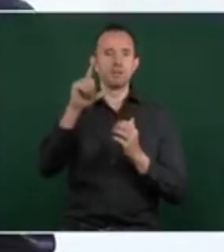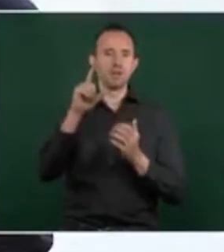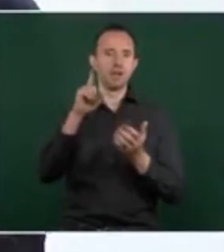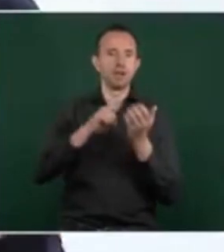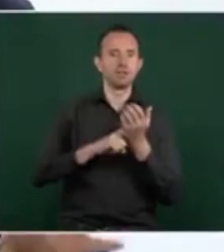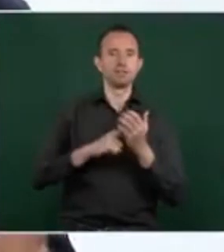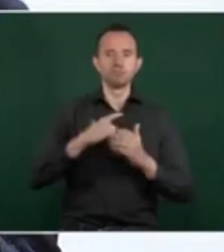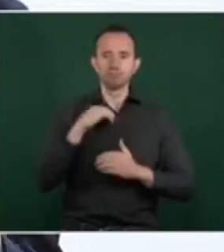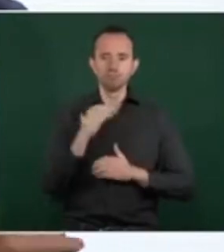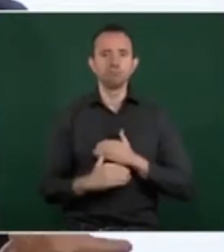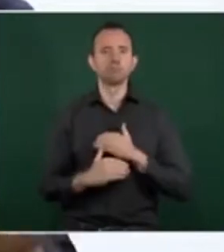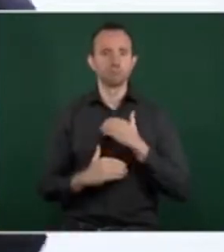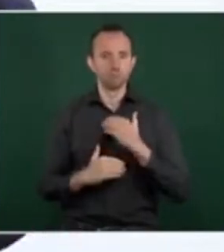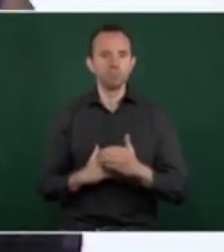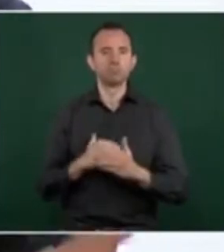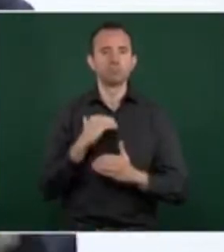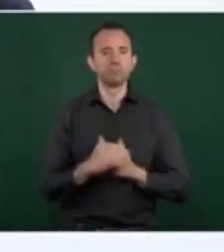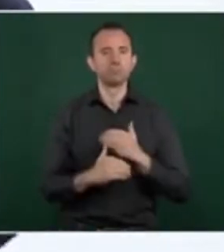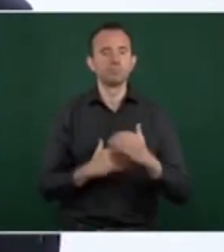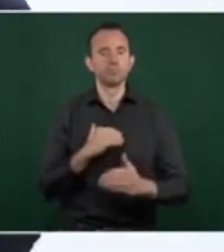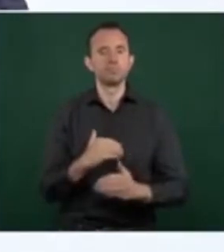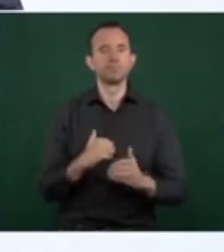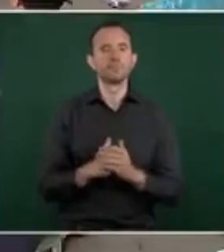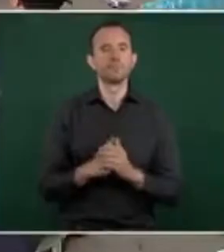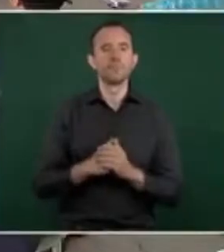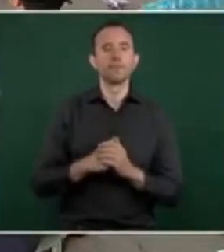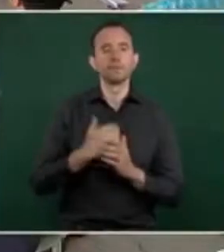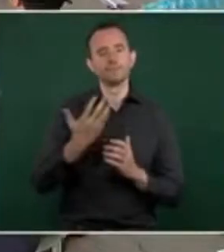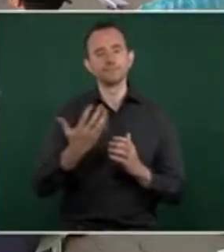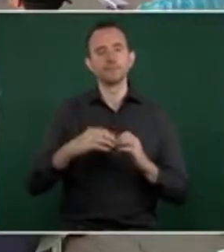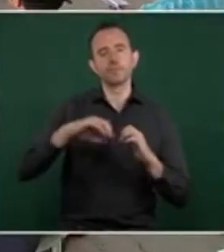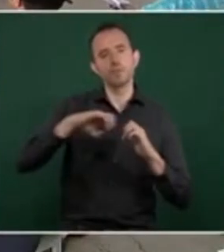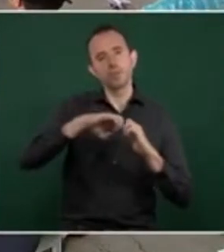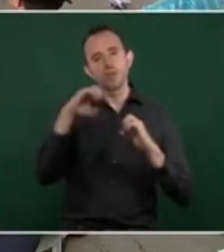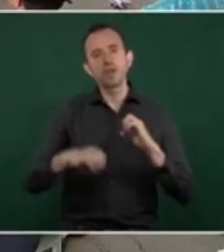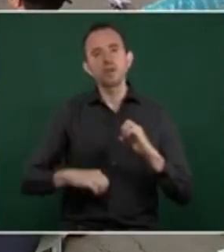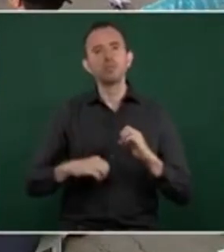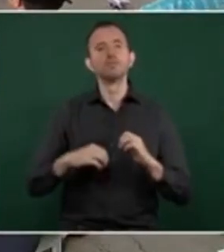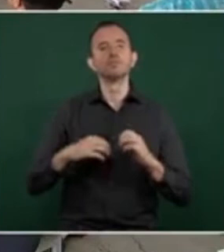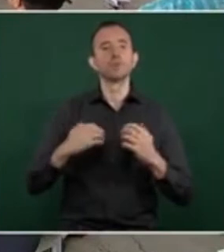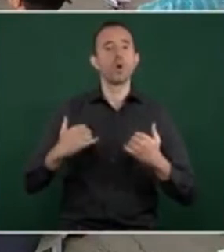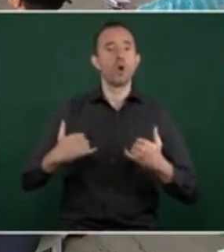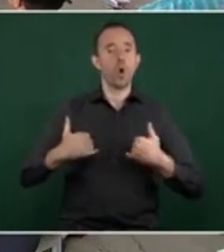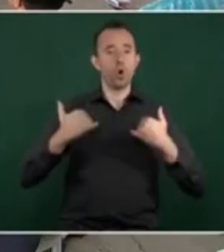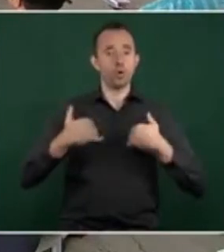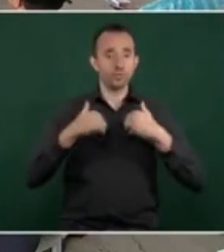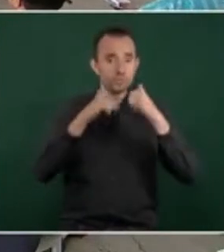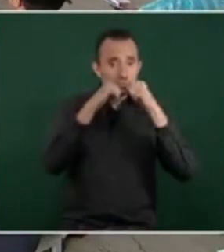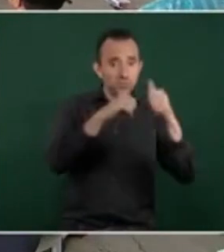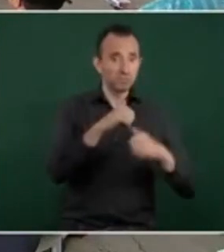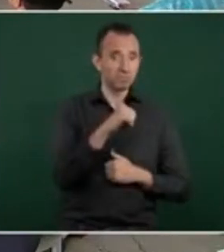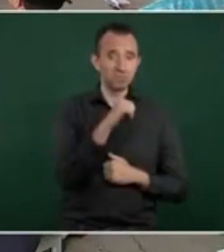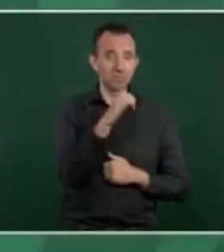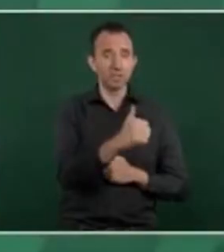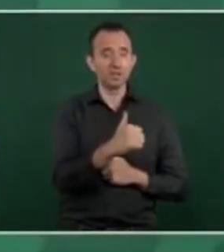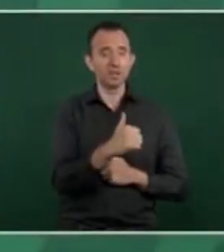Por ejemplo, si no se atienda a los jóvenes, ¿cómo vamos a resolver el problema de la